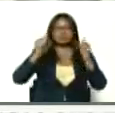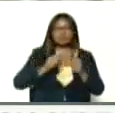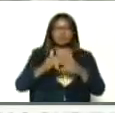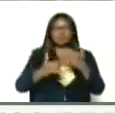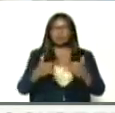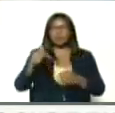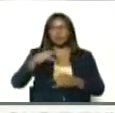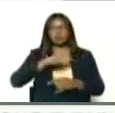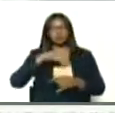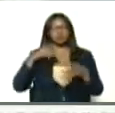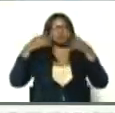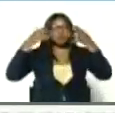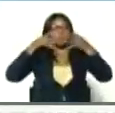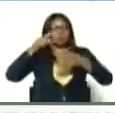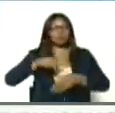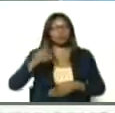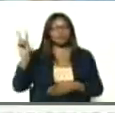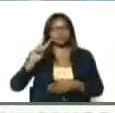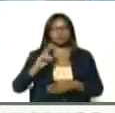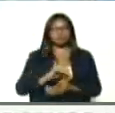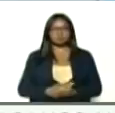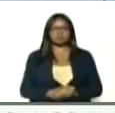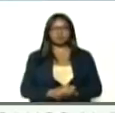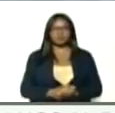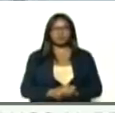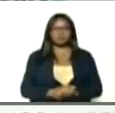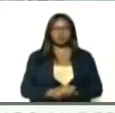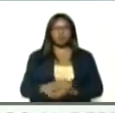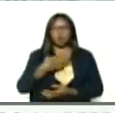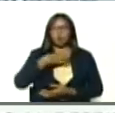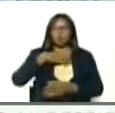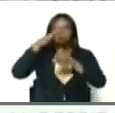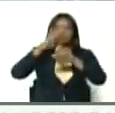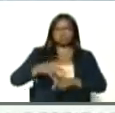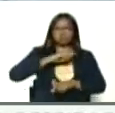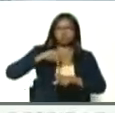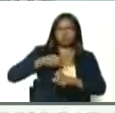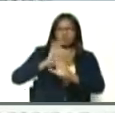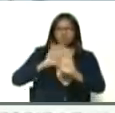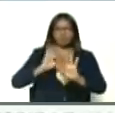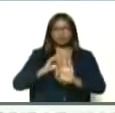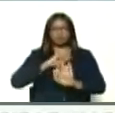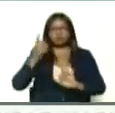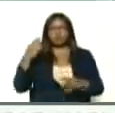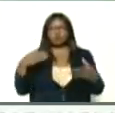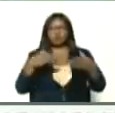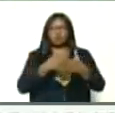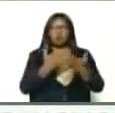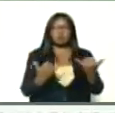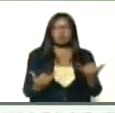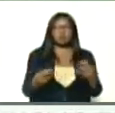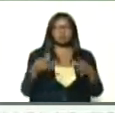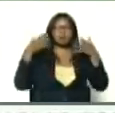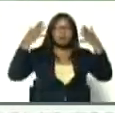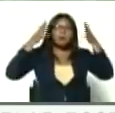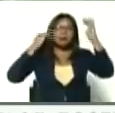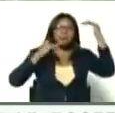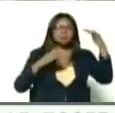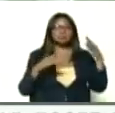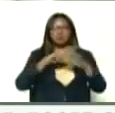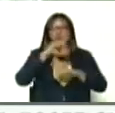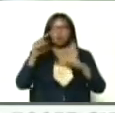en que hoy estamos formando en Venezuela. No podrán con nosotros, presidente, aquí tiene un equipo, dedicado a la atención